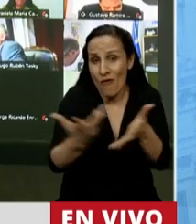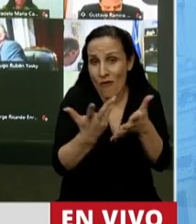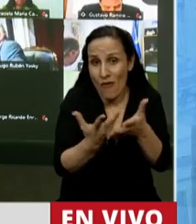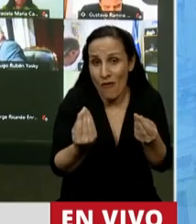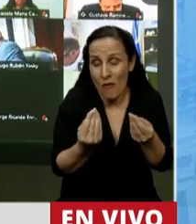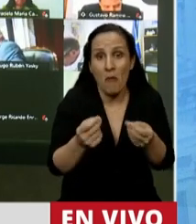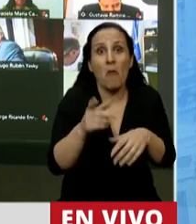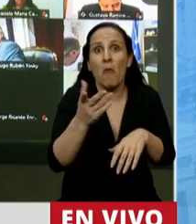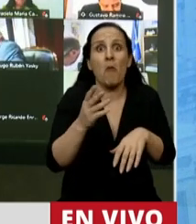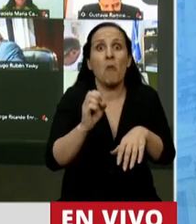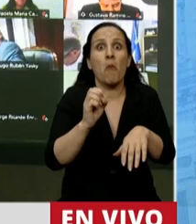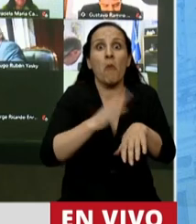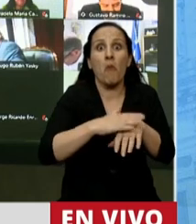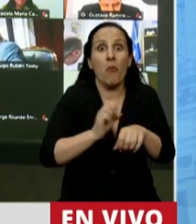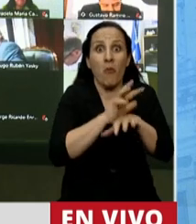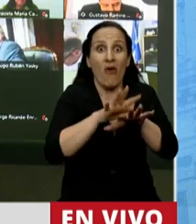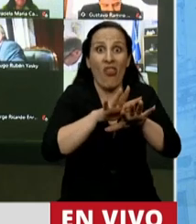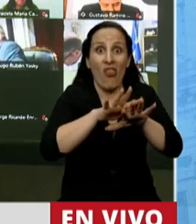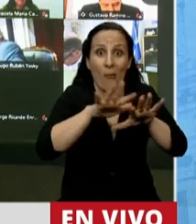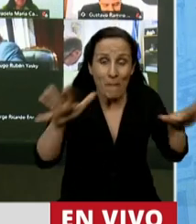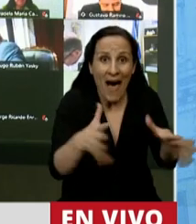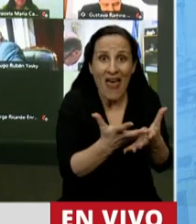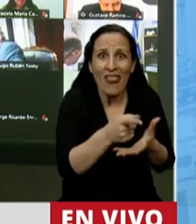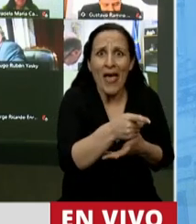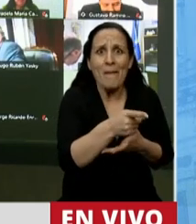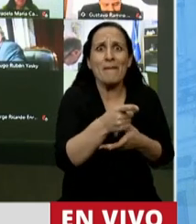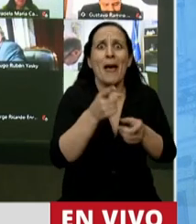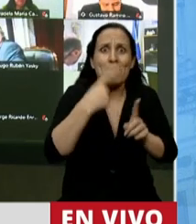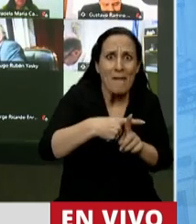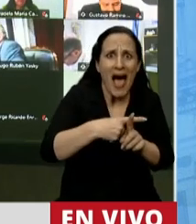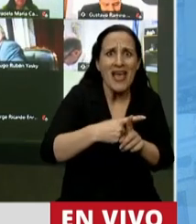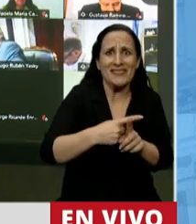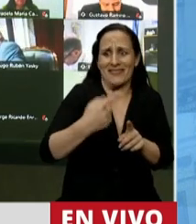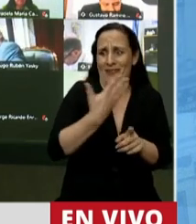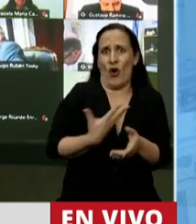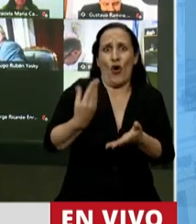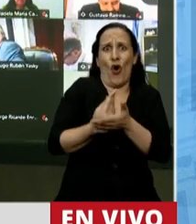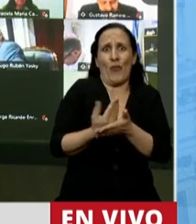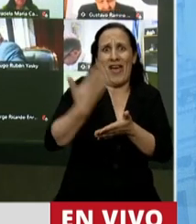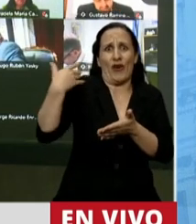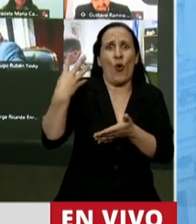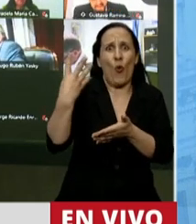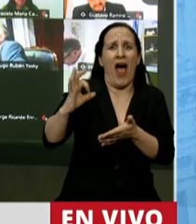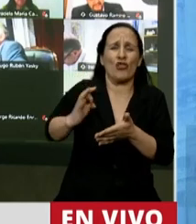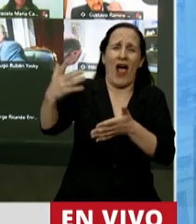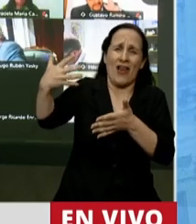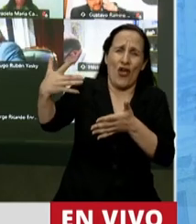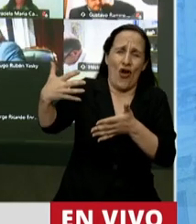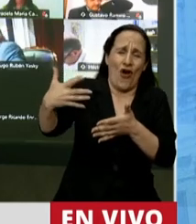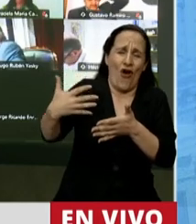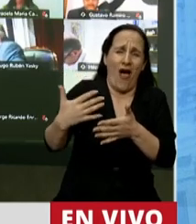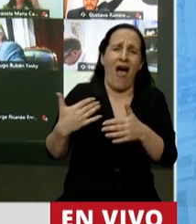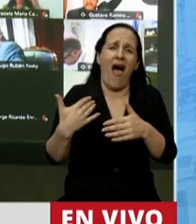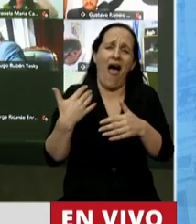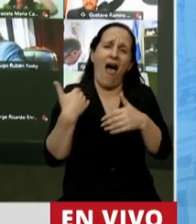de la pandemia teníamos el desastre de cuatro años de un gobierno que favoreció a los más